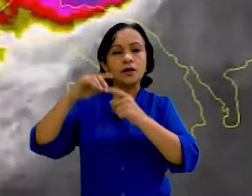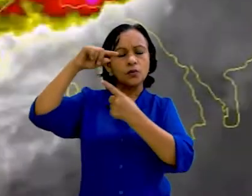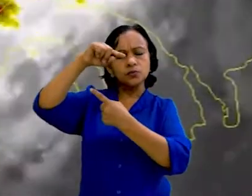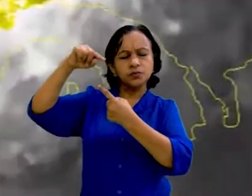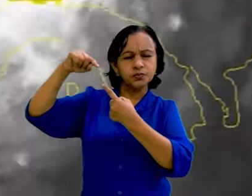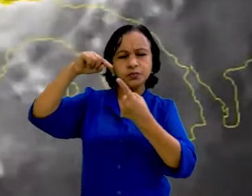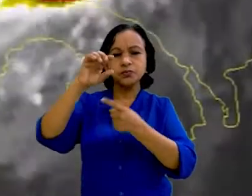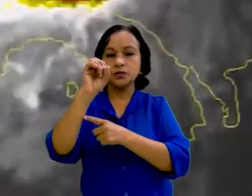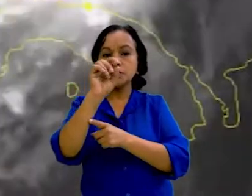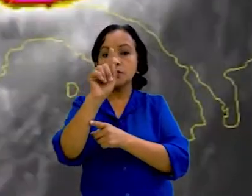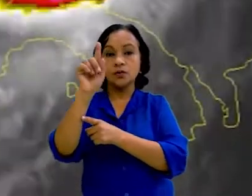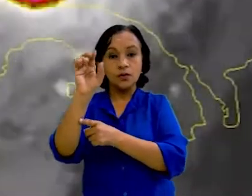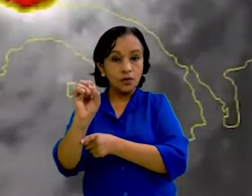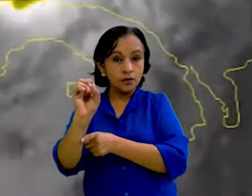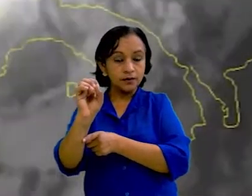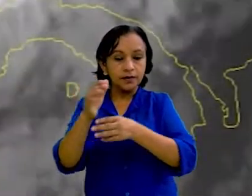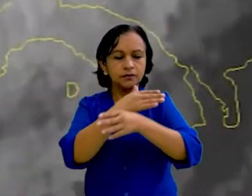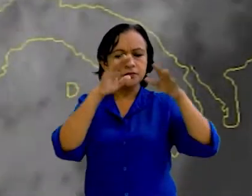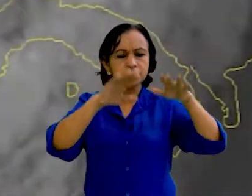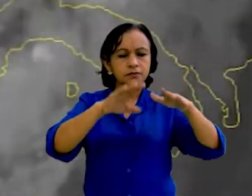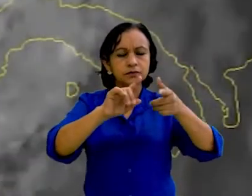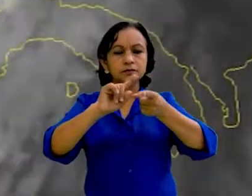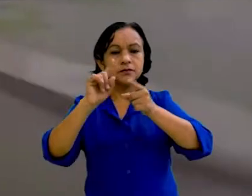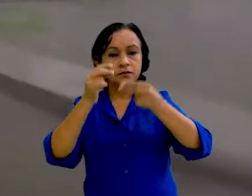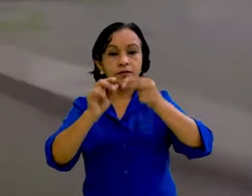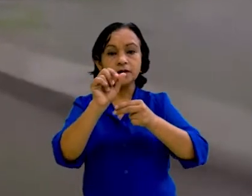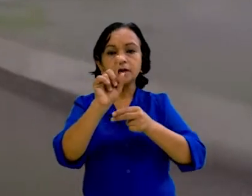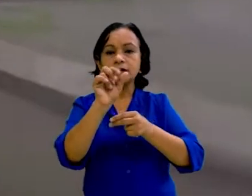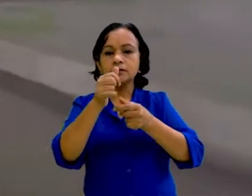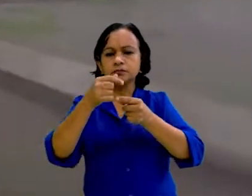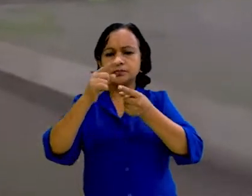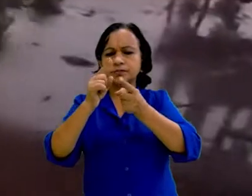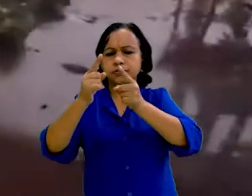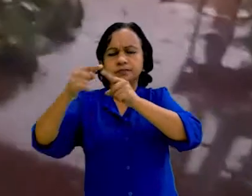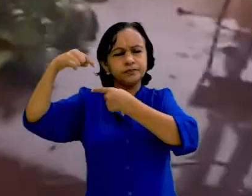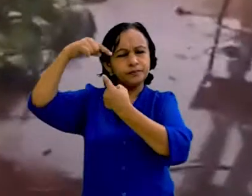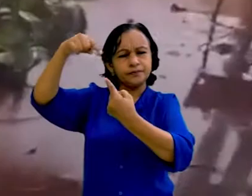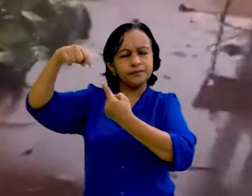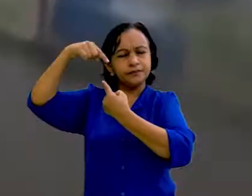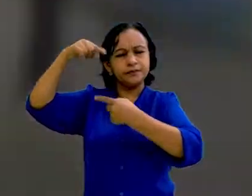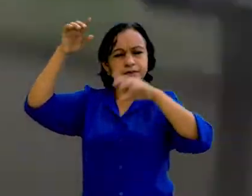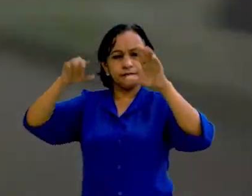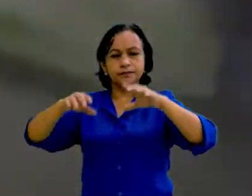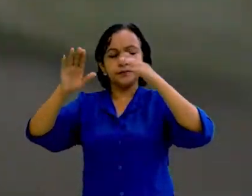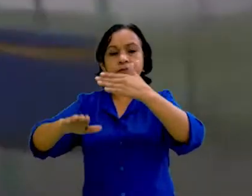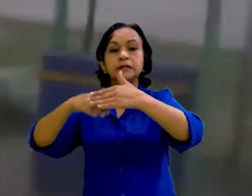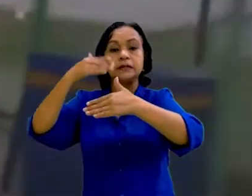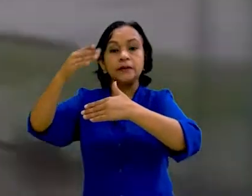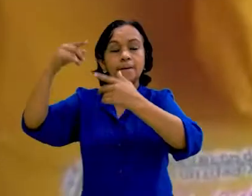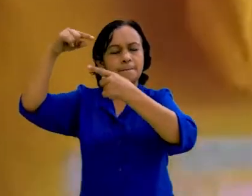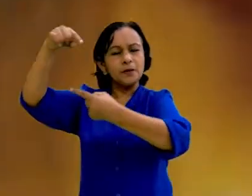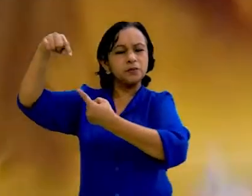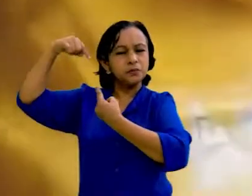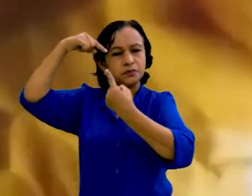huracán Oto, conocido primero como Depresión Tropical Nº 16, evoluciona y se transforma en tormenta para posteriormente